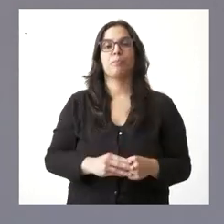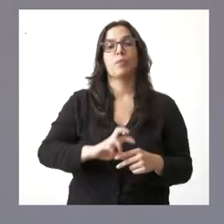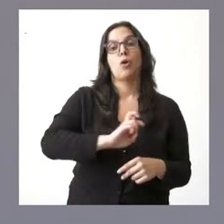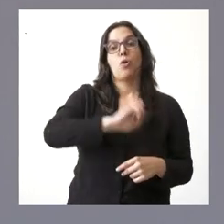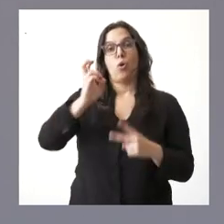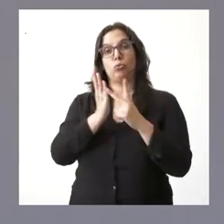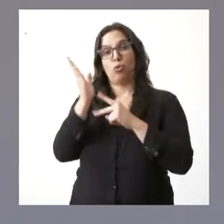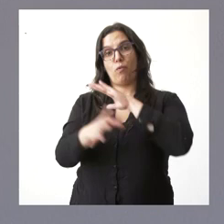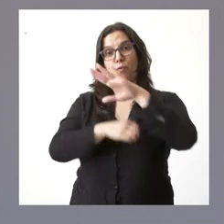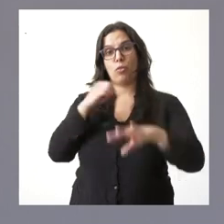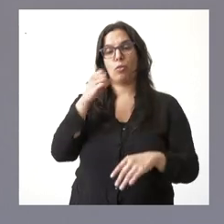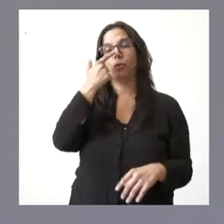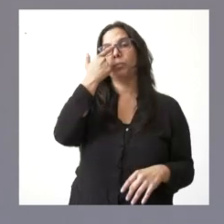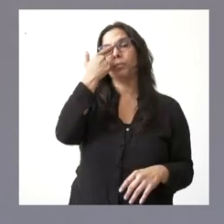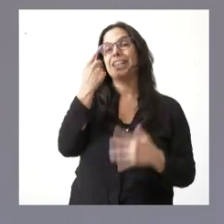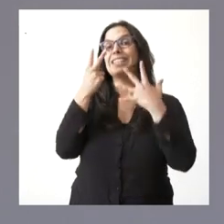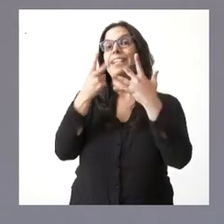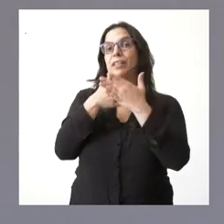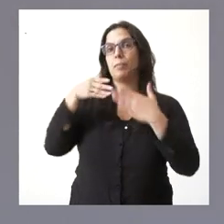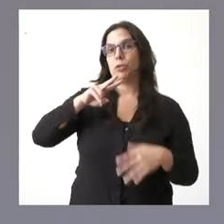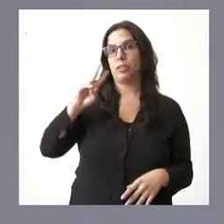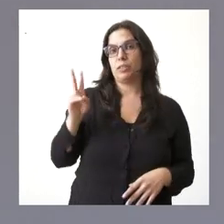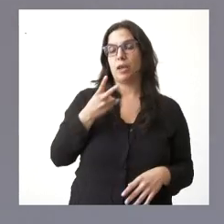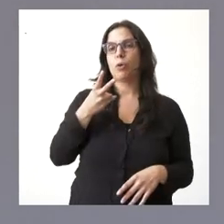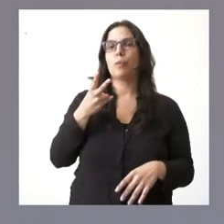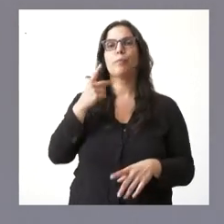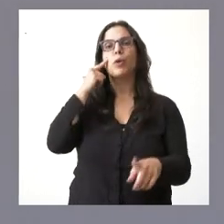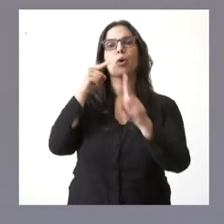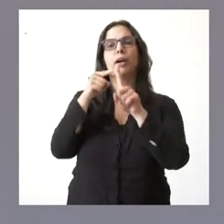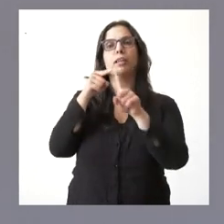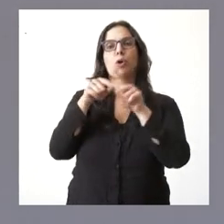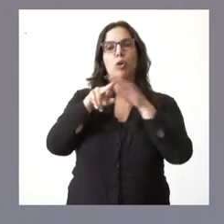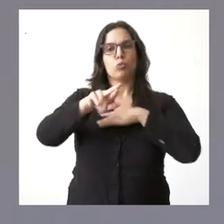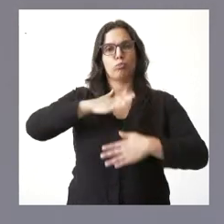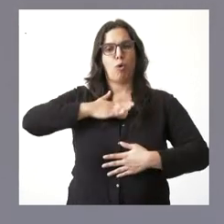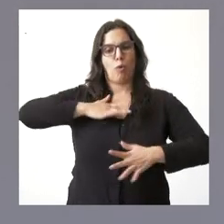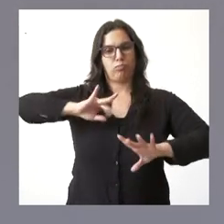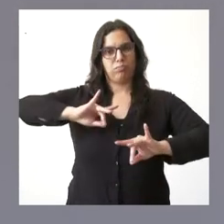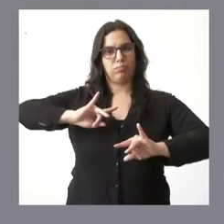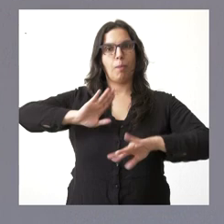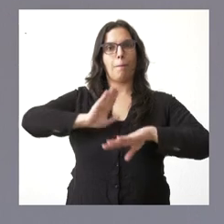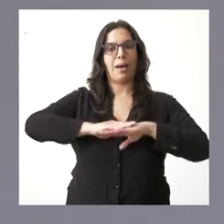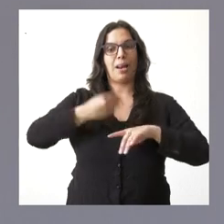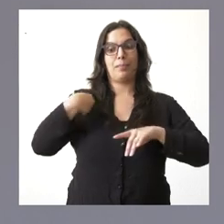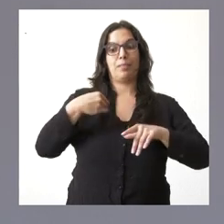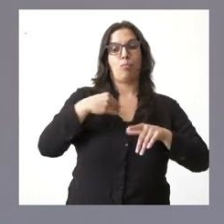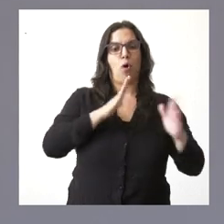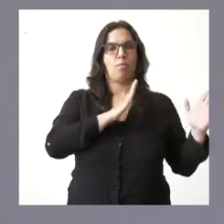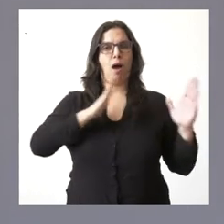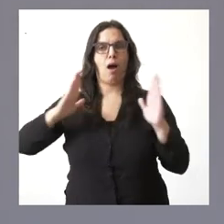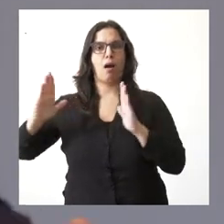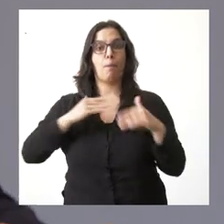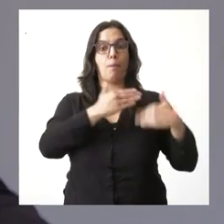fondo, un fondo de 7 millones de euros, sería para recursos endógenos y, por tanto, para la cadena de valor en nuestra comunidad autónoma,